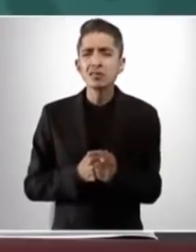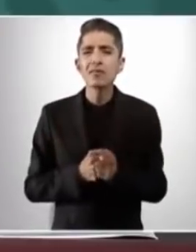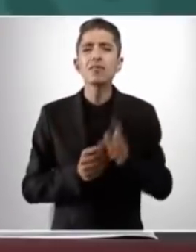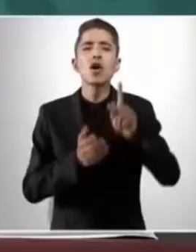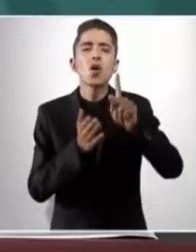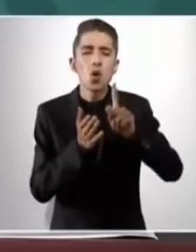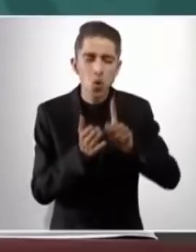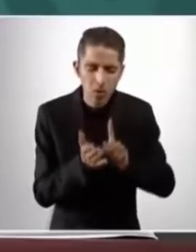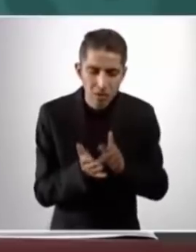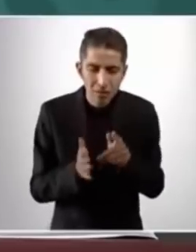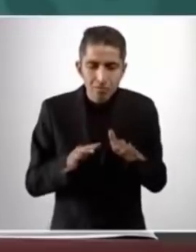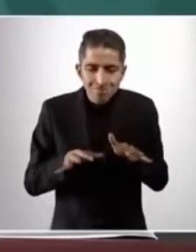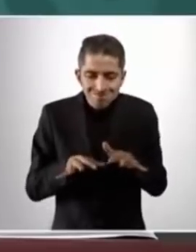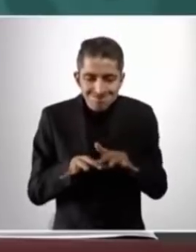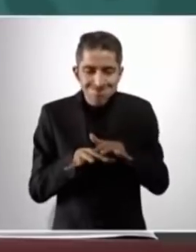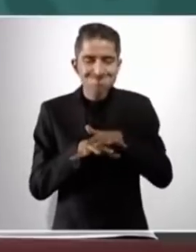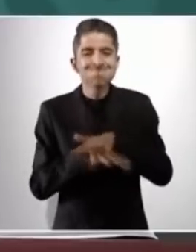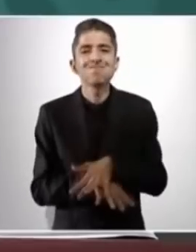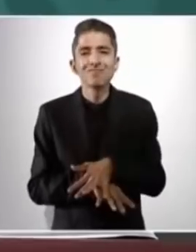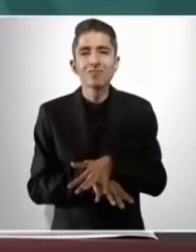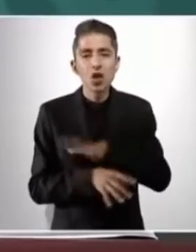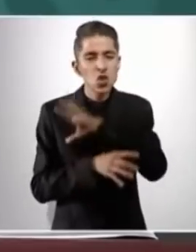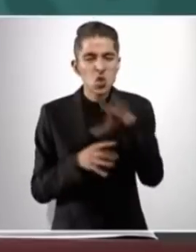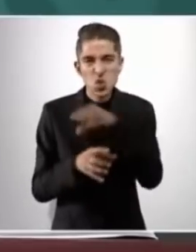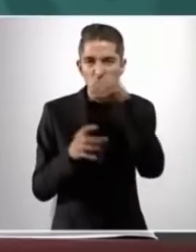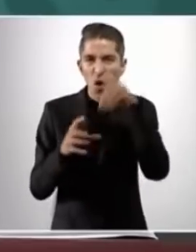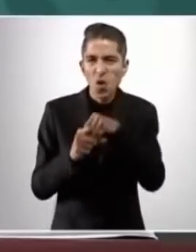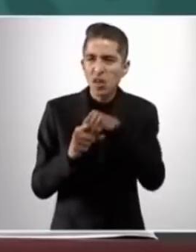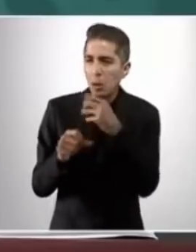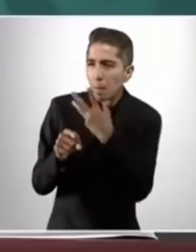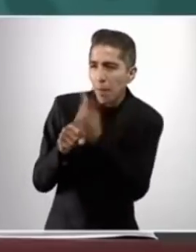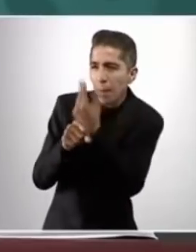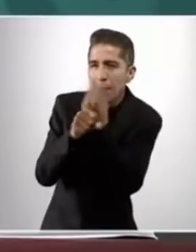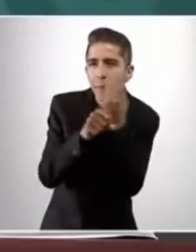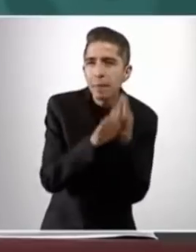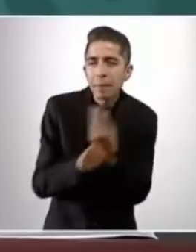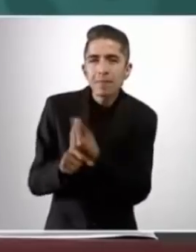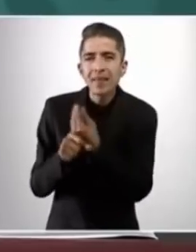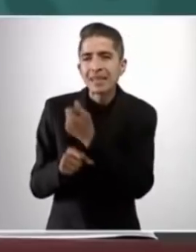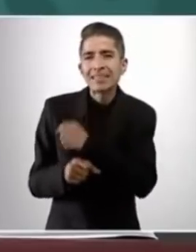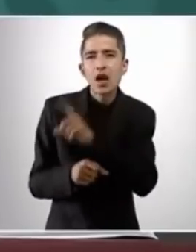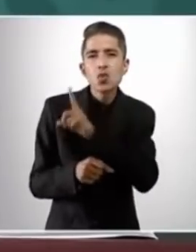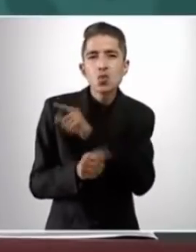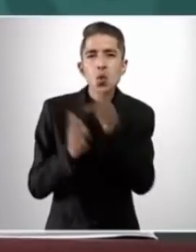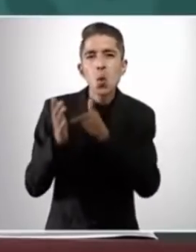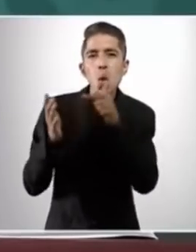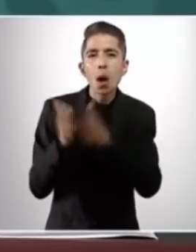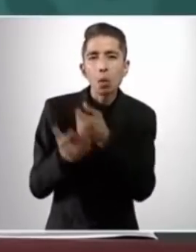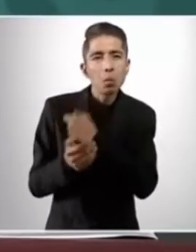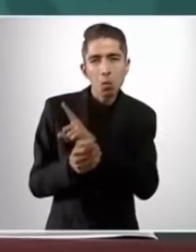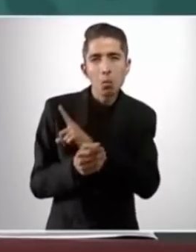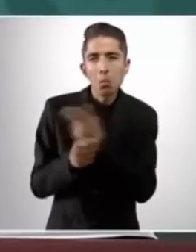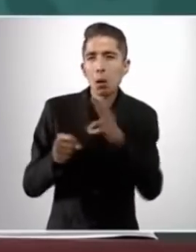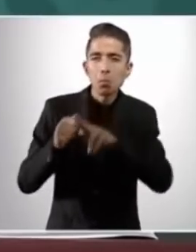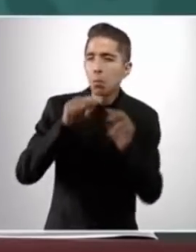reconvertir todas las instalaciones de salud que